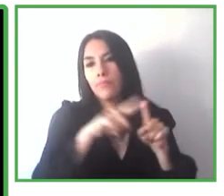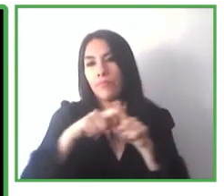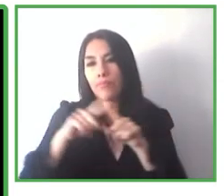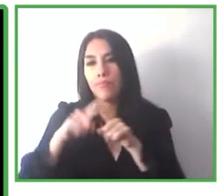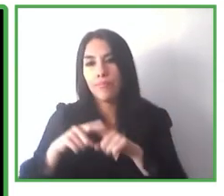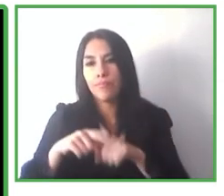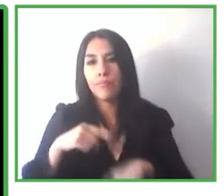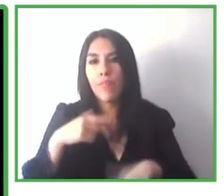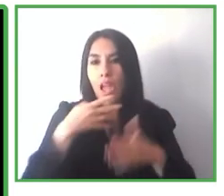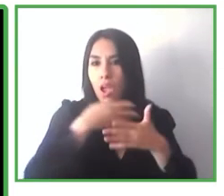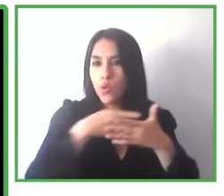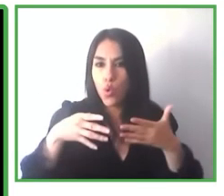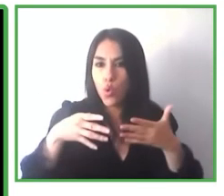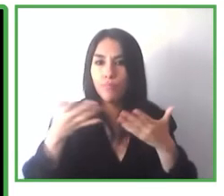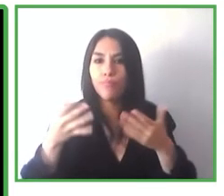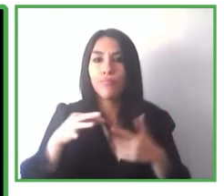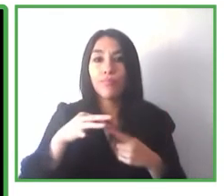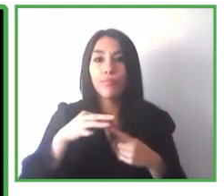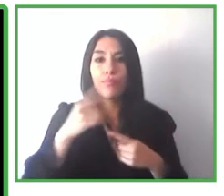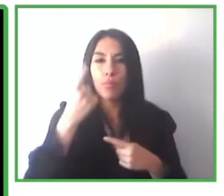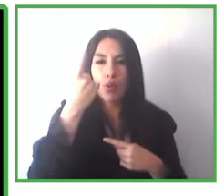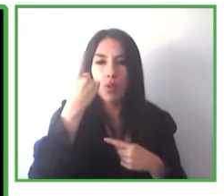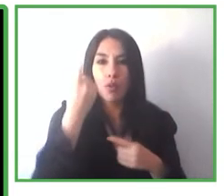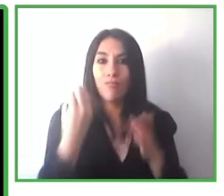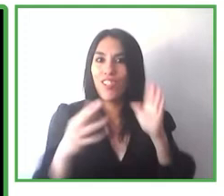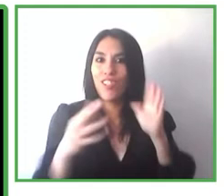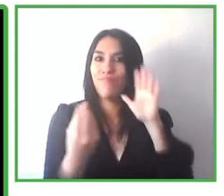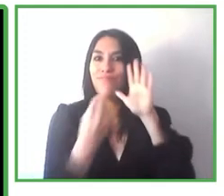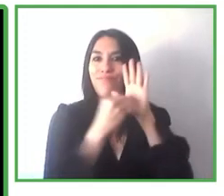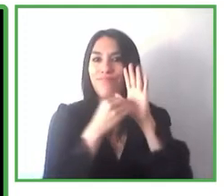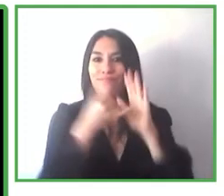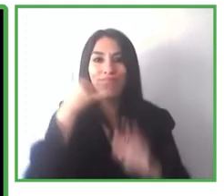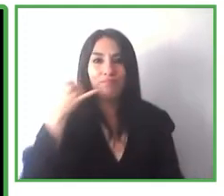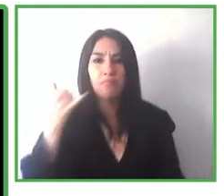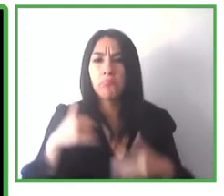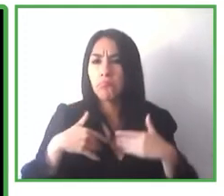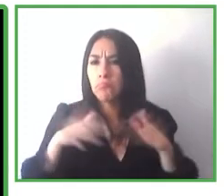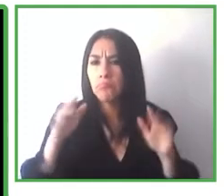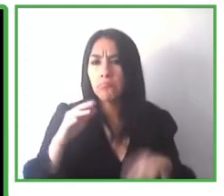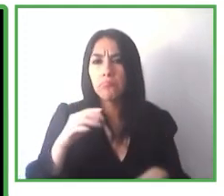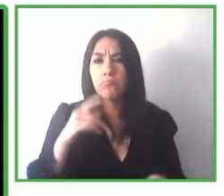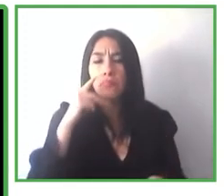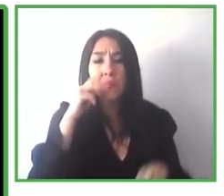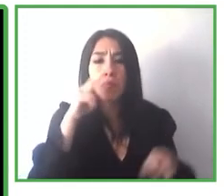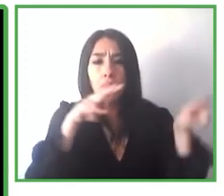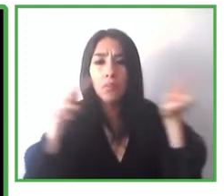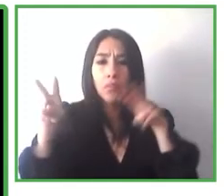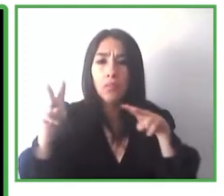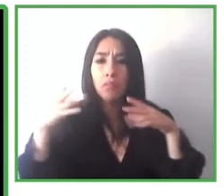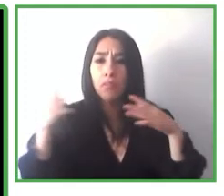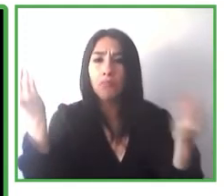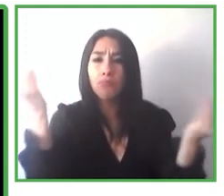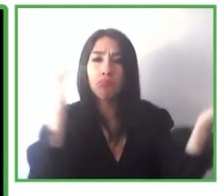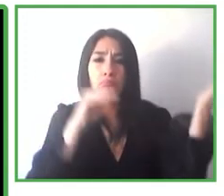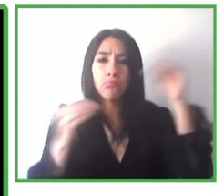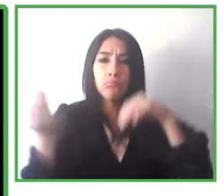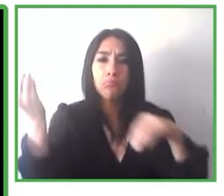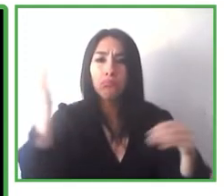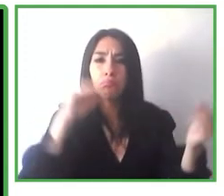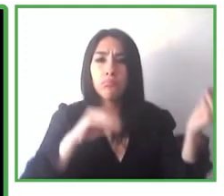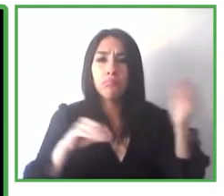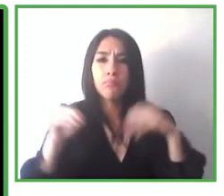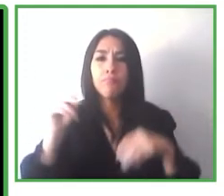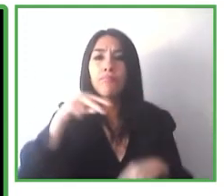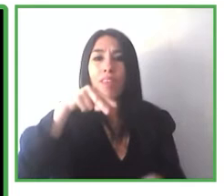cualquier museo introduce Navilens en su señalítica y cualquier usuario con su terminal móvil mira alrededor a 36 centímetros